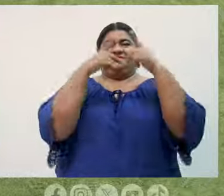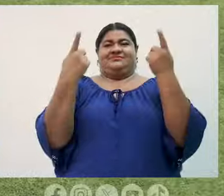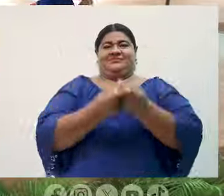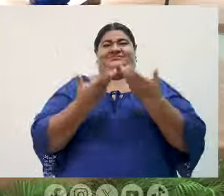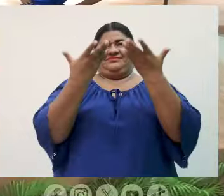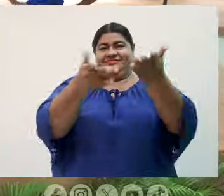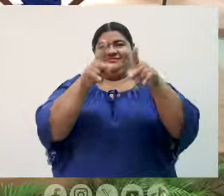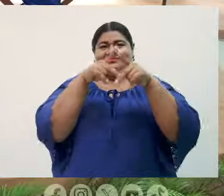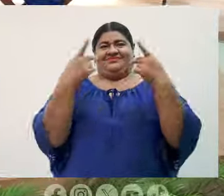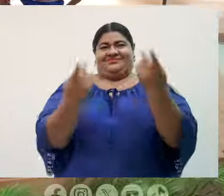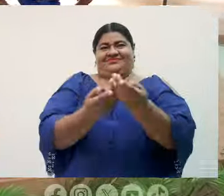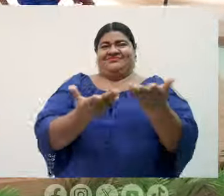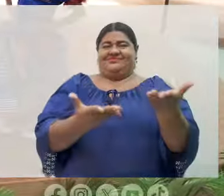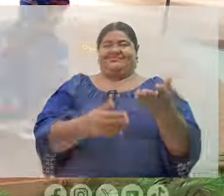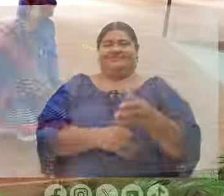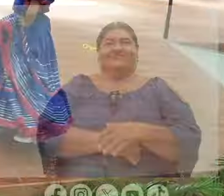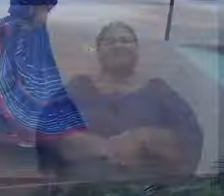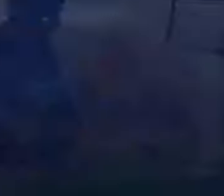del Pueblo y para el Pueblo.